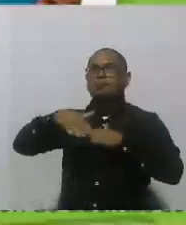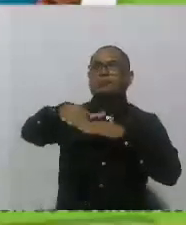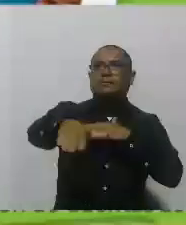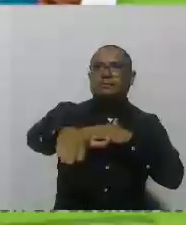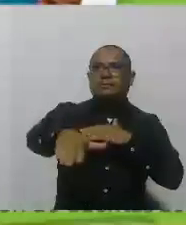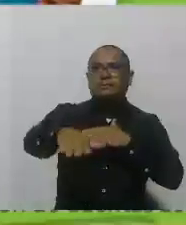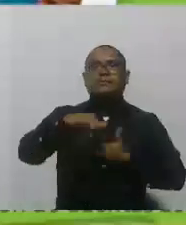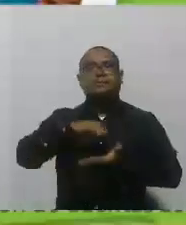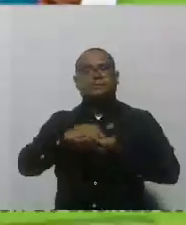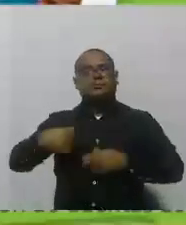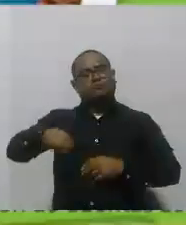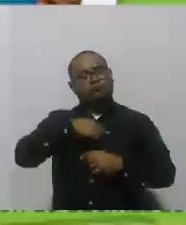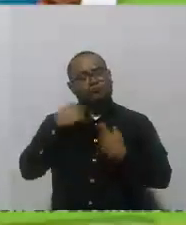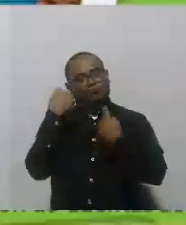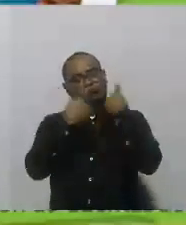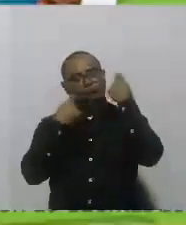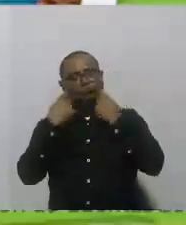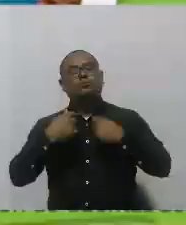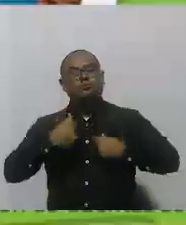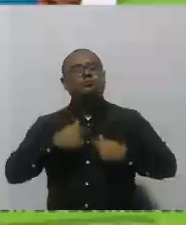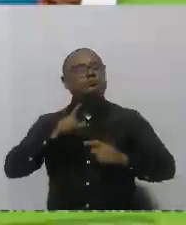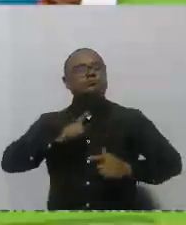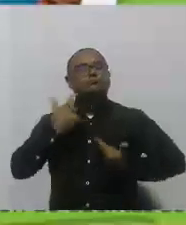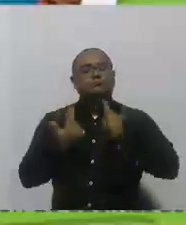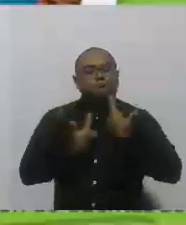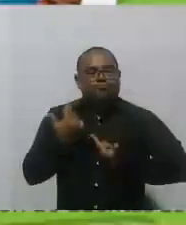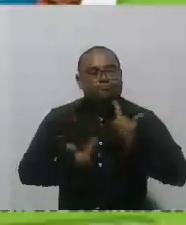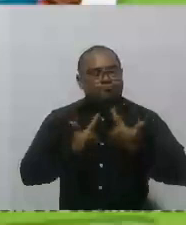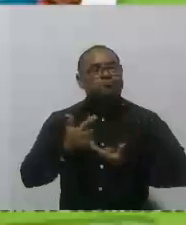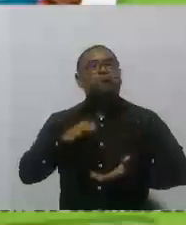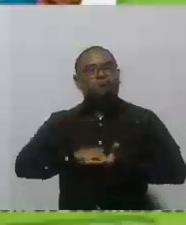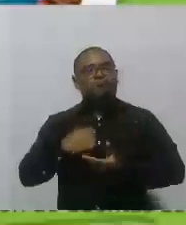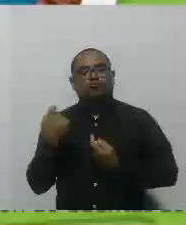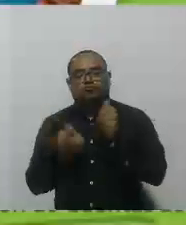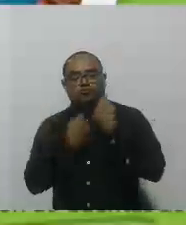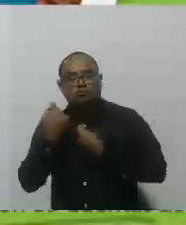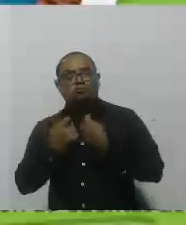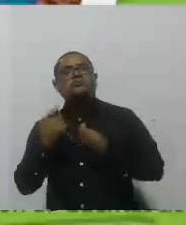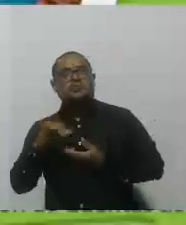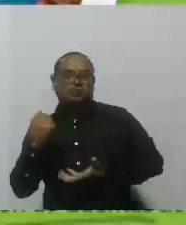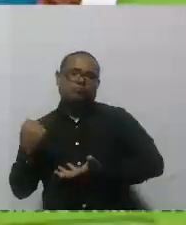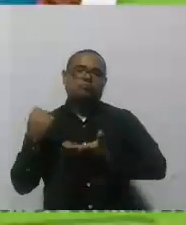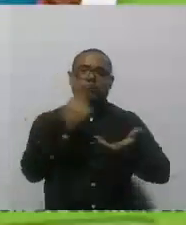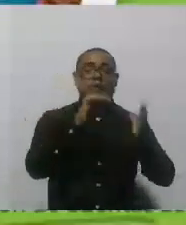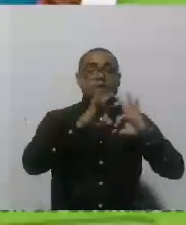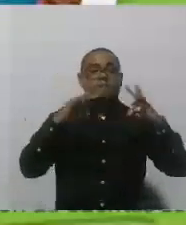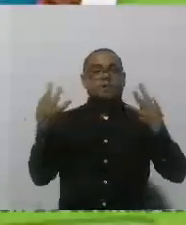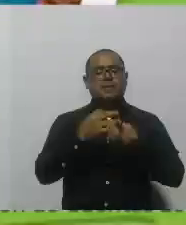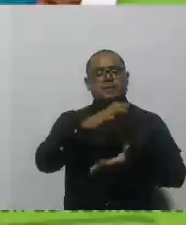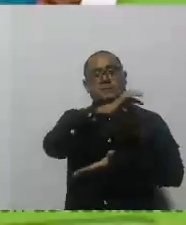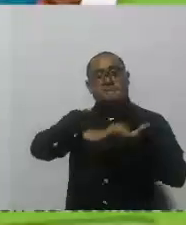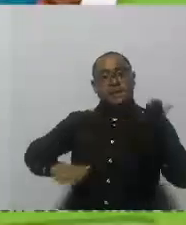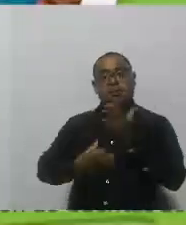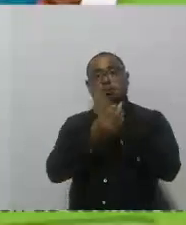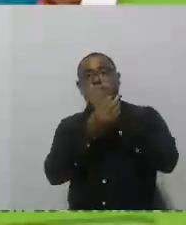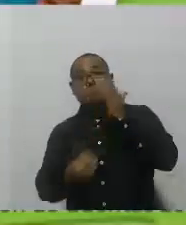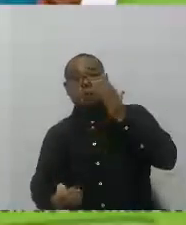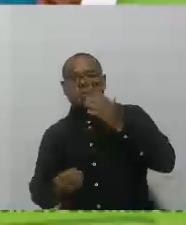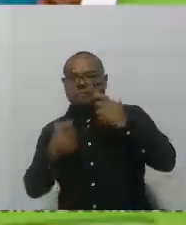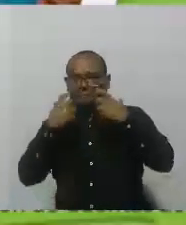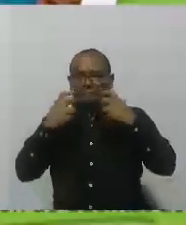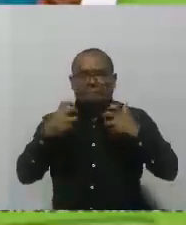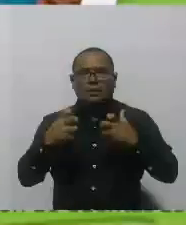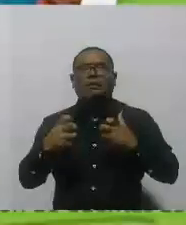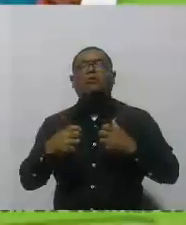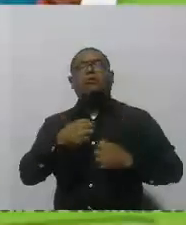consolidación de sus emprendimientos. Estamos arrancándole ese tipo de familias a la pobreza extrema porque tienen una